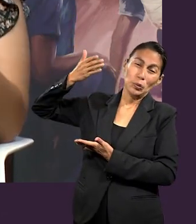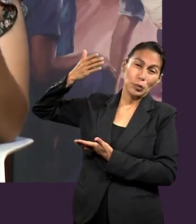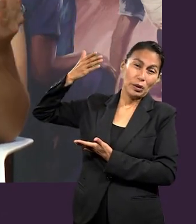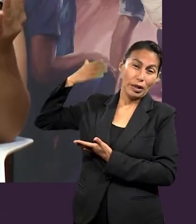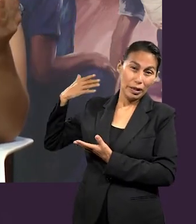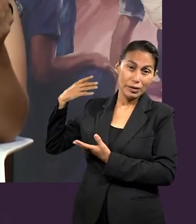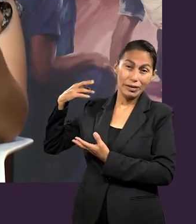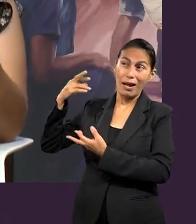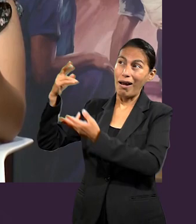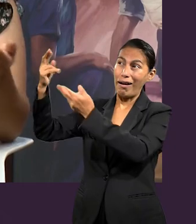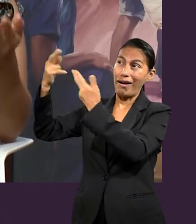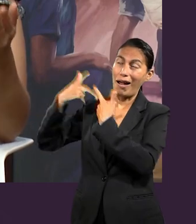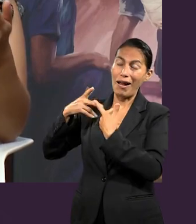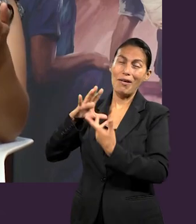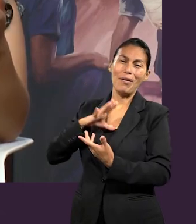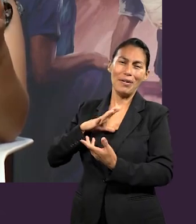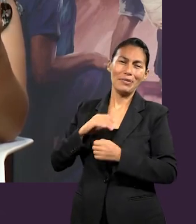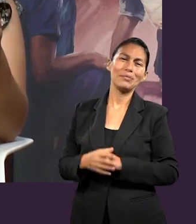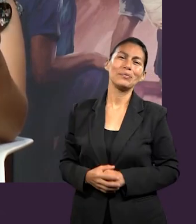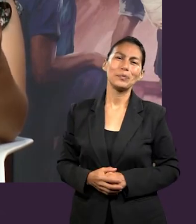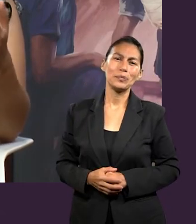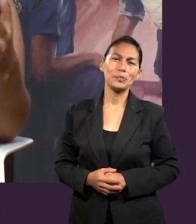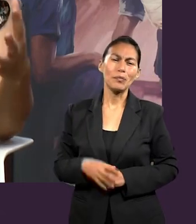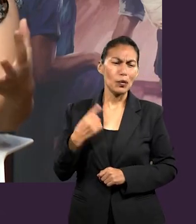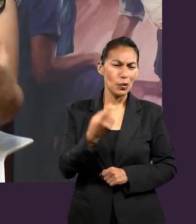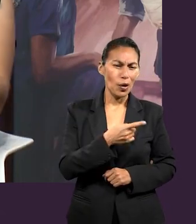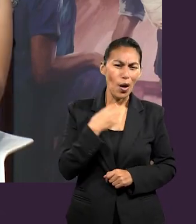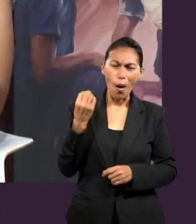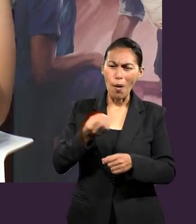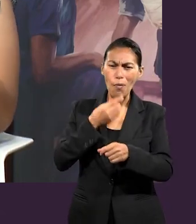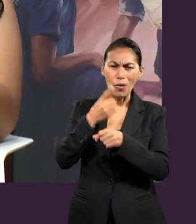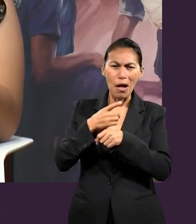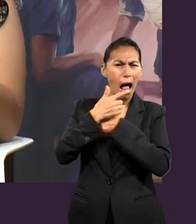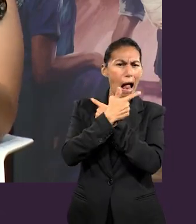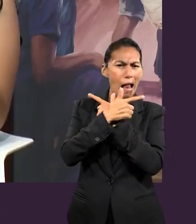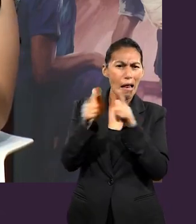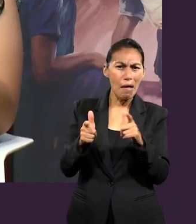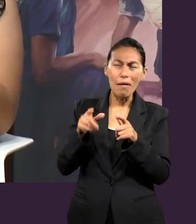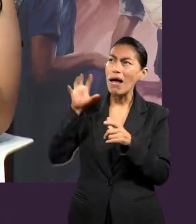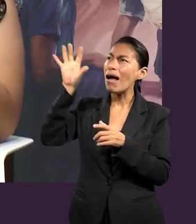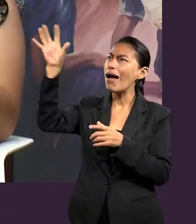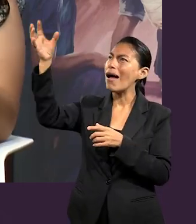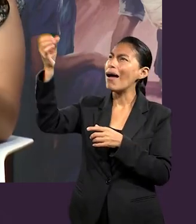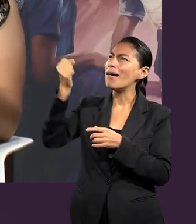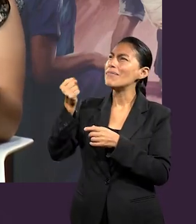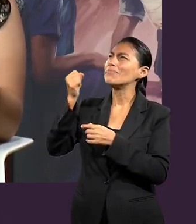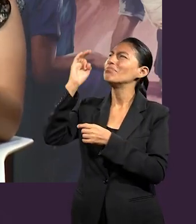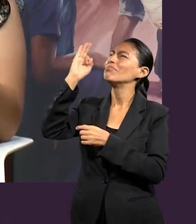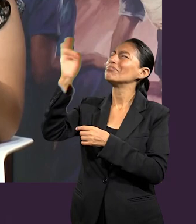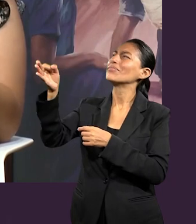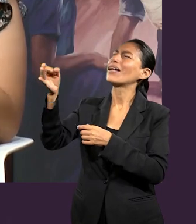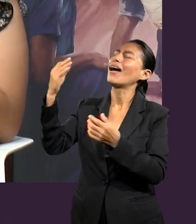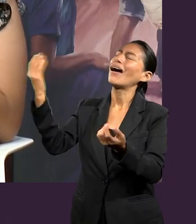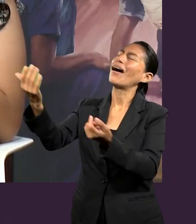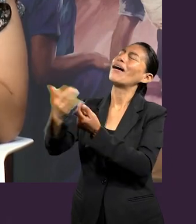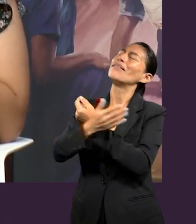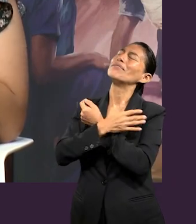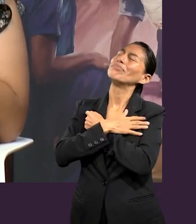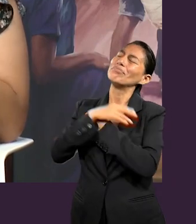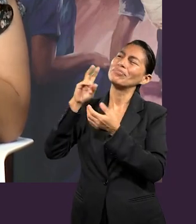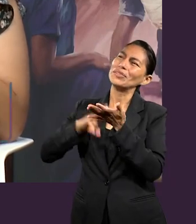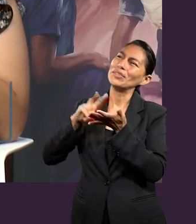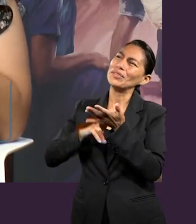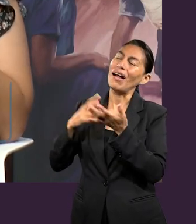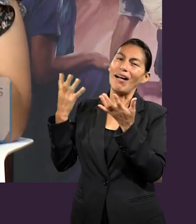Ya había pensado en nosotros, tenemos esta oportunidad de agarrarlo, aceptarlo, valorarlo y simplemente abrazarlo.